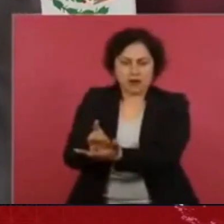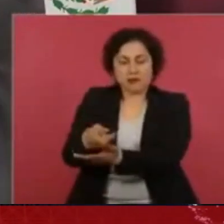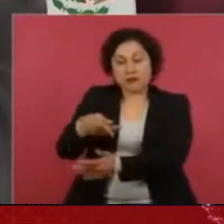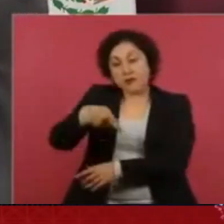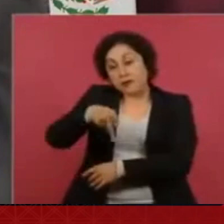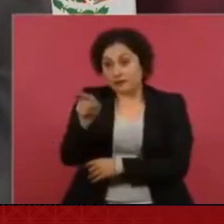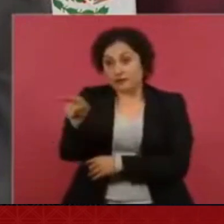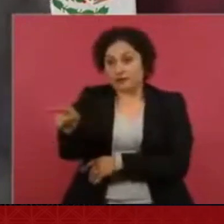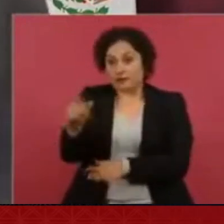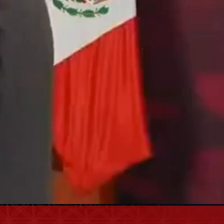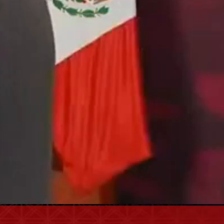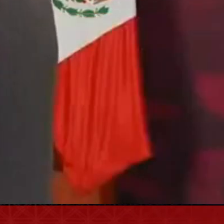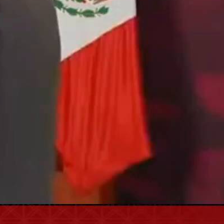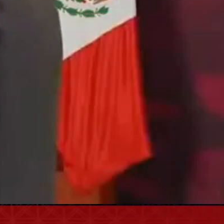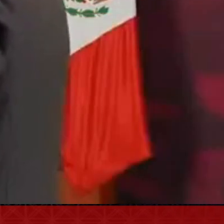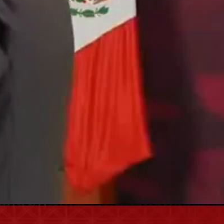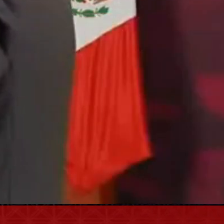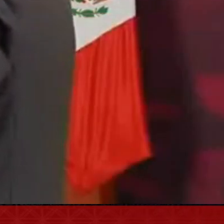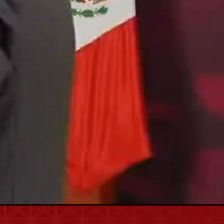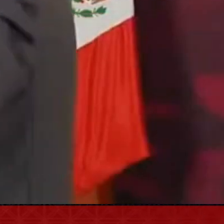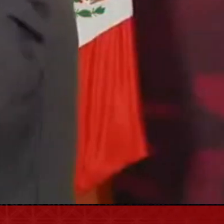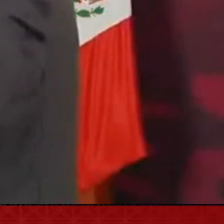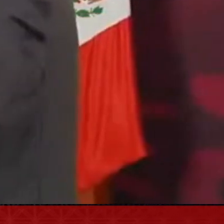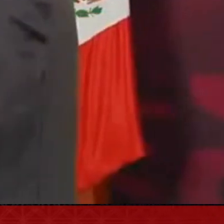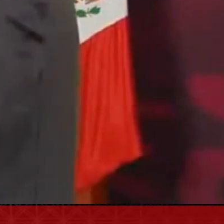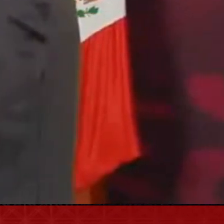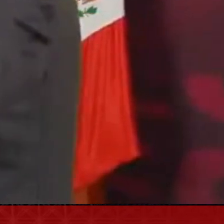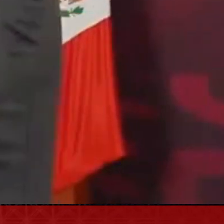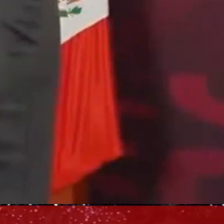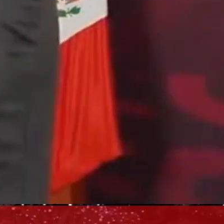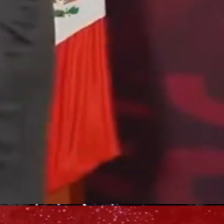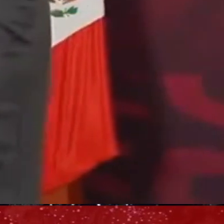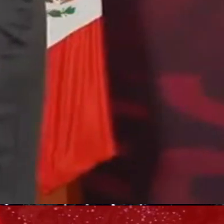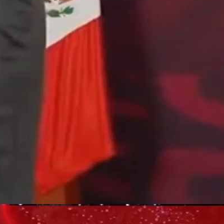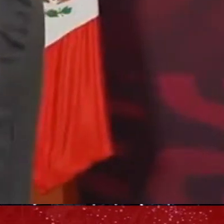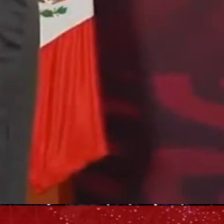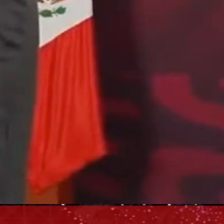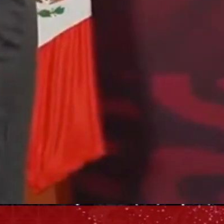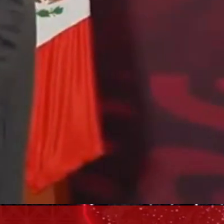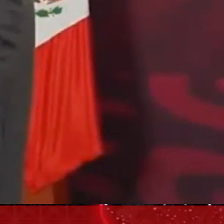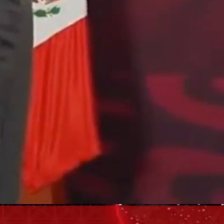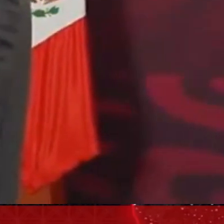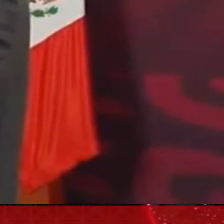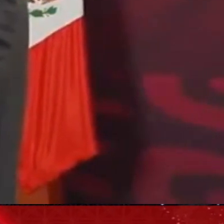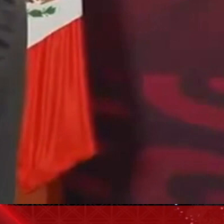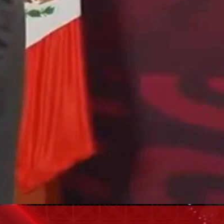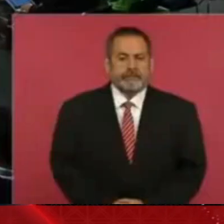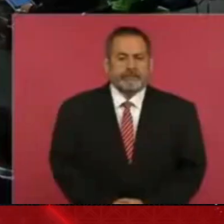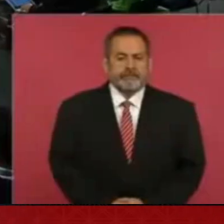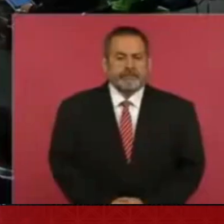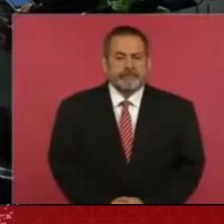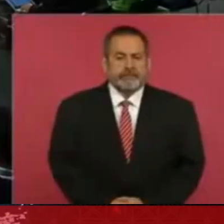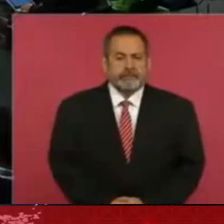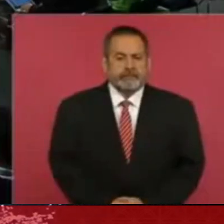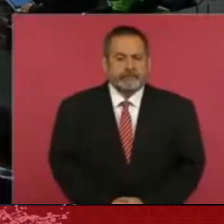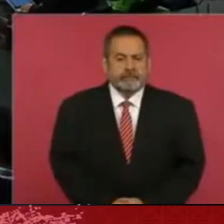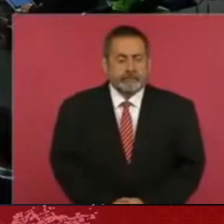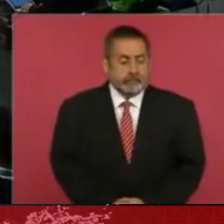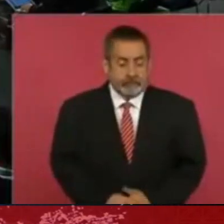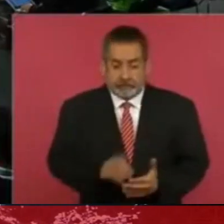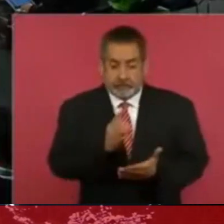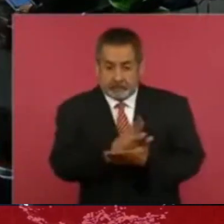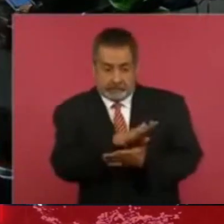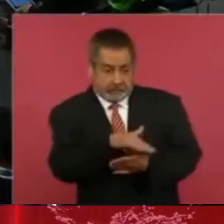compromiso de que vamos a dejar 2.000 hectáreas de reserva natural protegida, porque